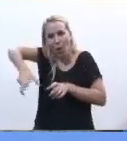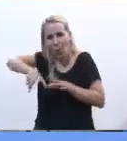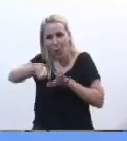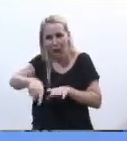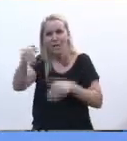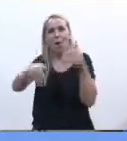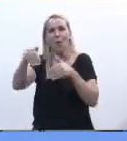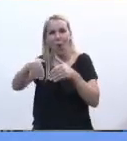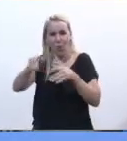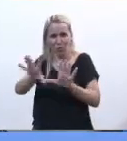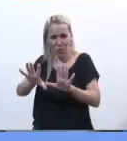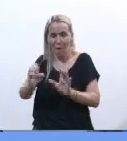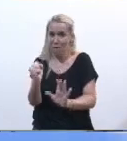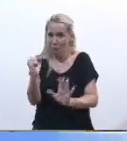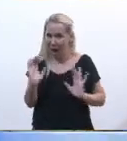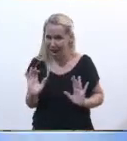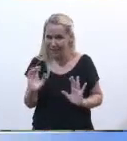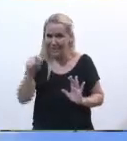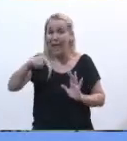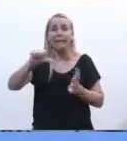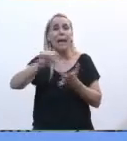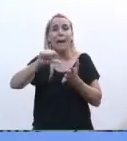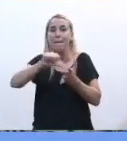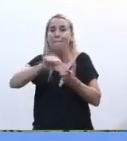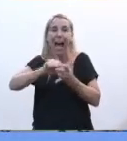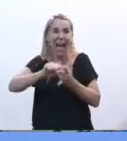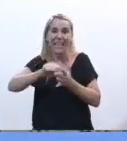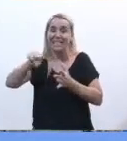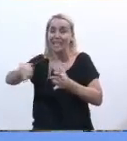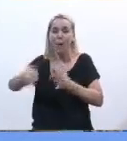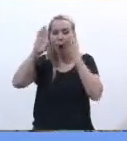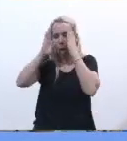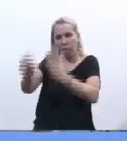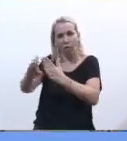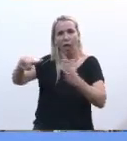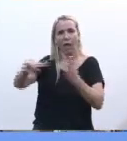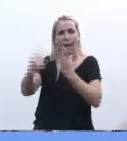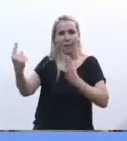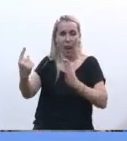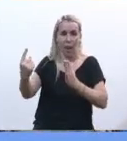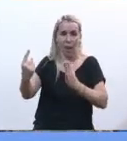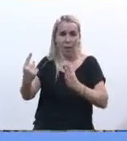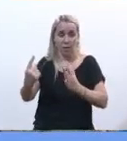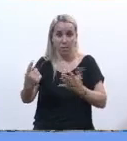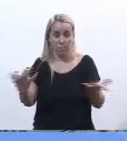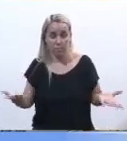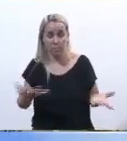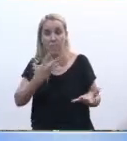de ese voto urbano tan fuerte, de este país macrocefalo que tenemos. Porque la verdad que si yo tengo que